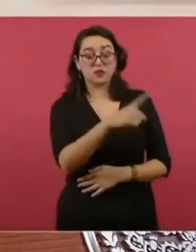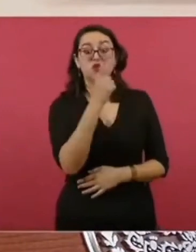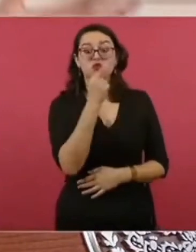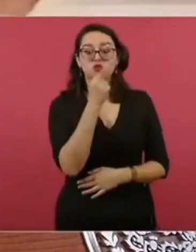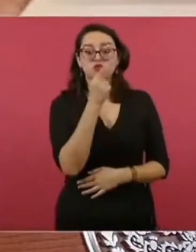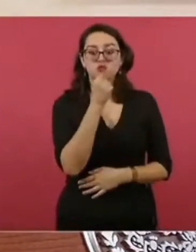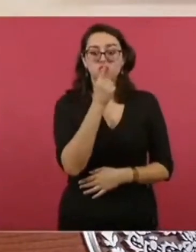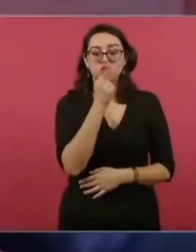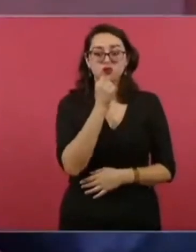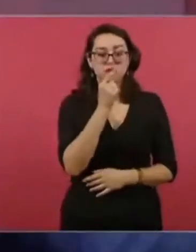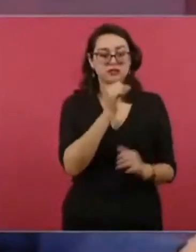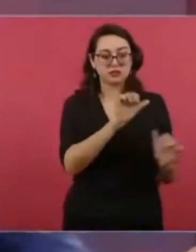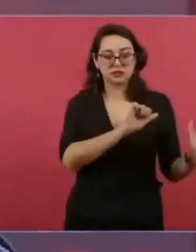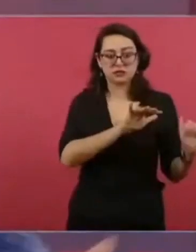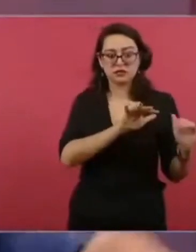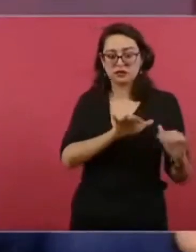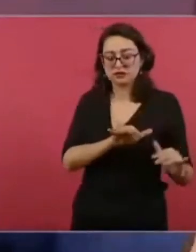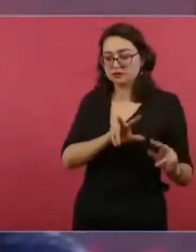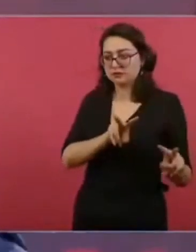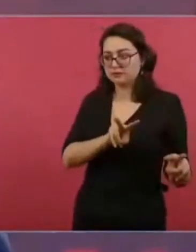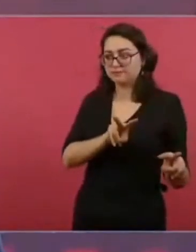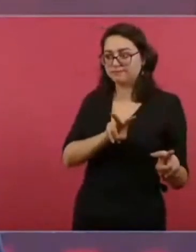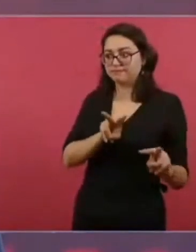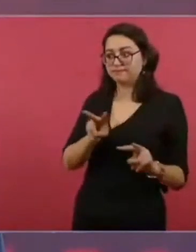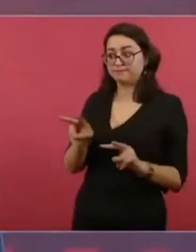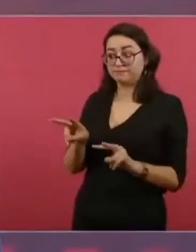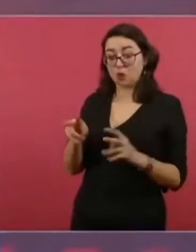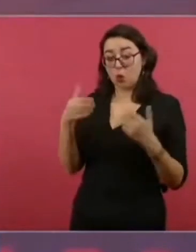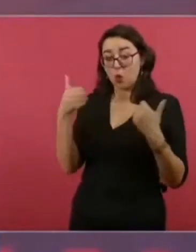Las desgracias más grandes.